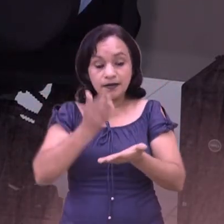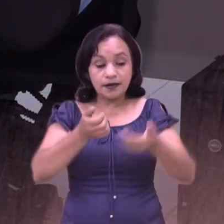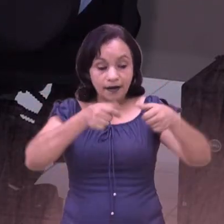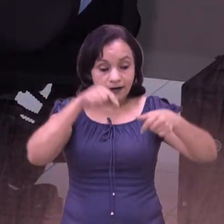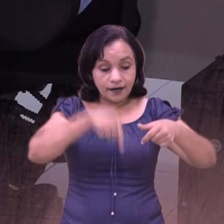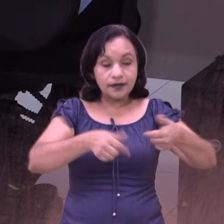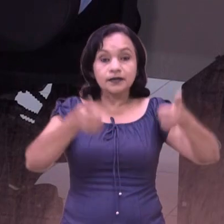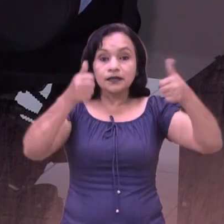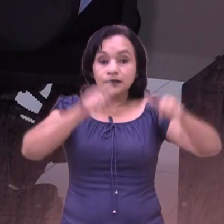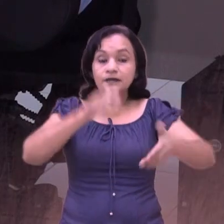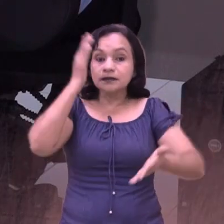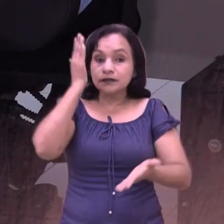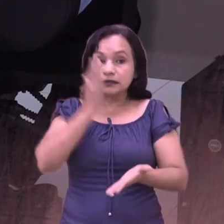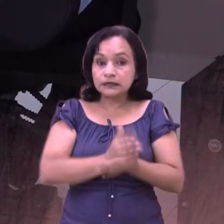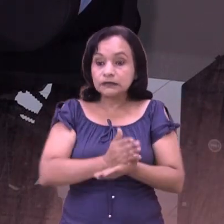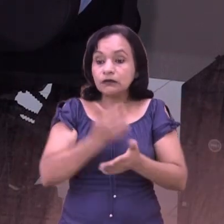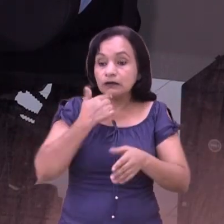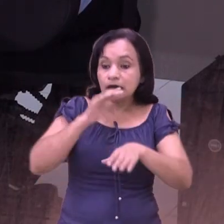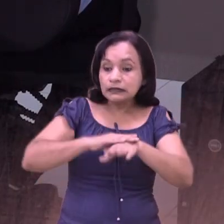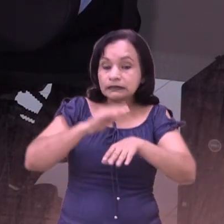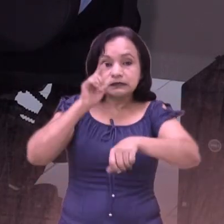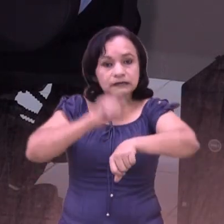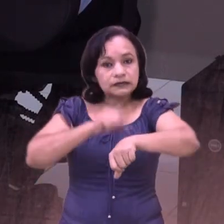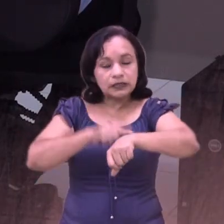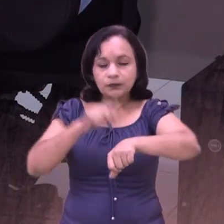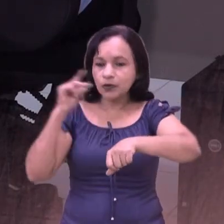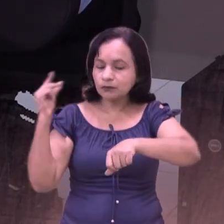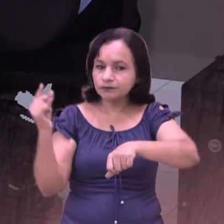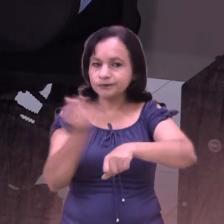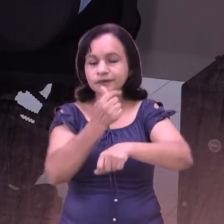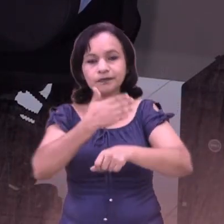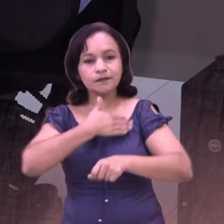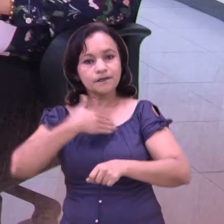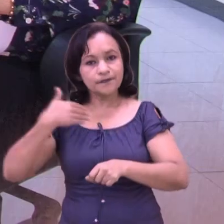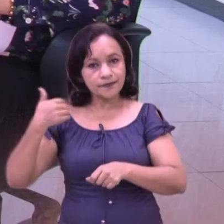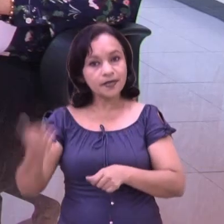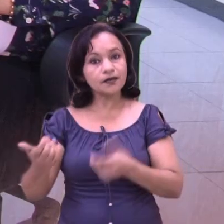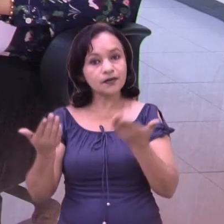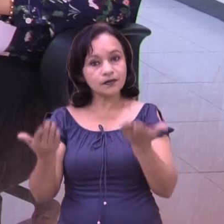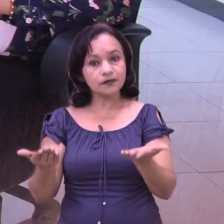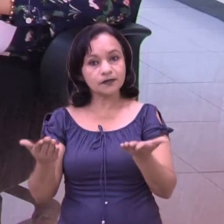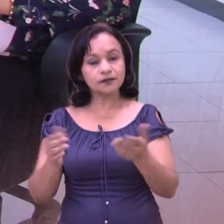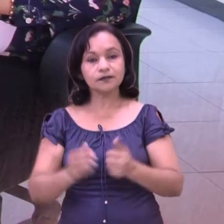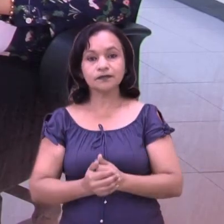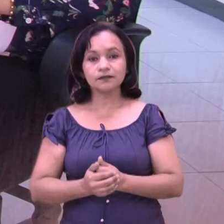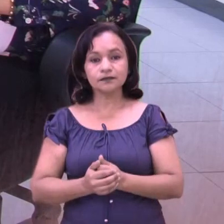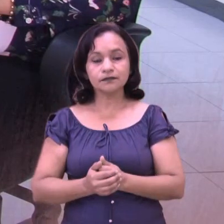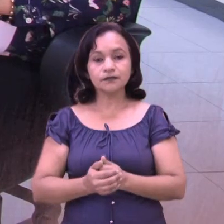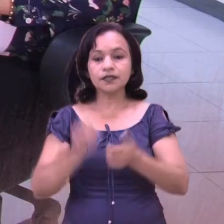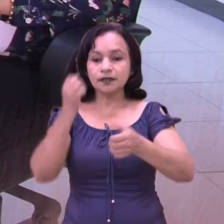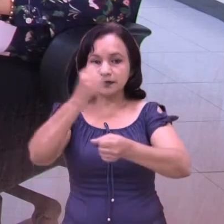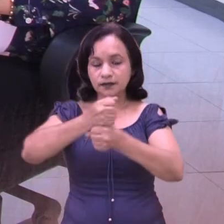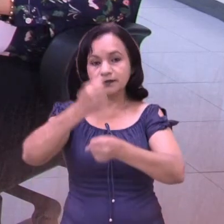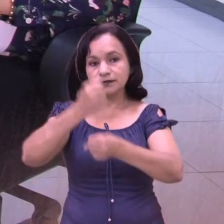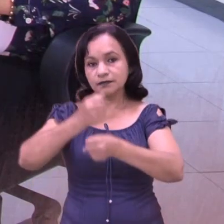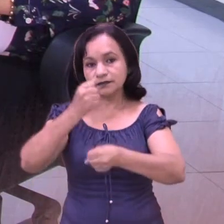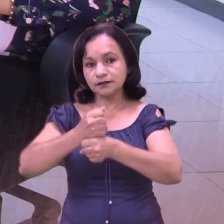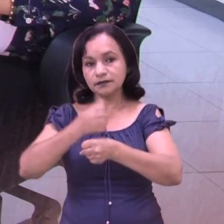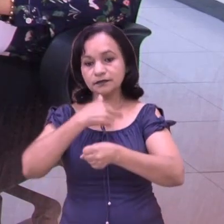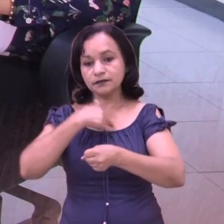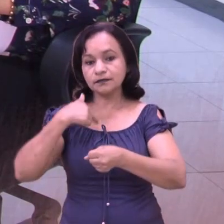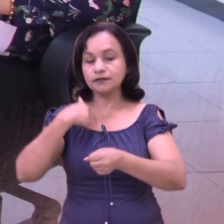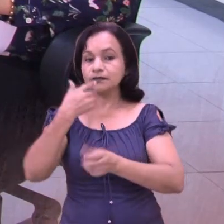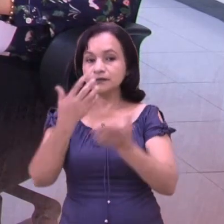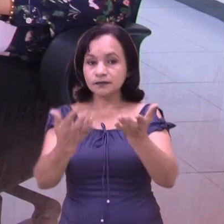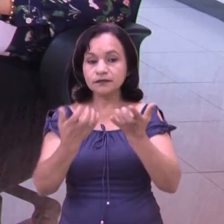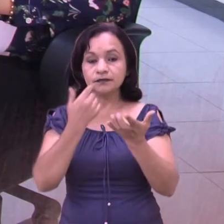que las decisiones que podamos tomar en cuanto a tiempo sean las más oportunas, las más eficaces. En